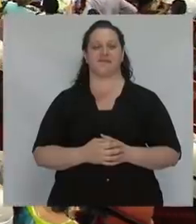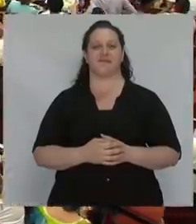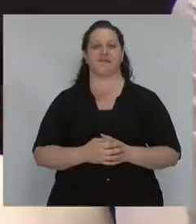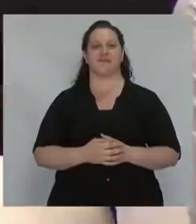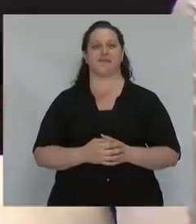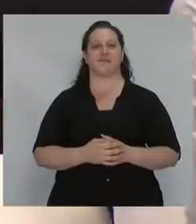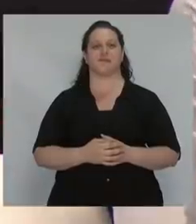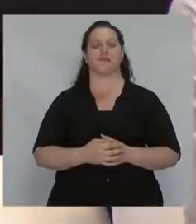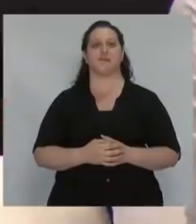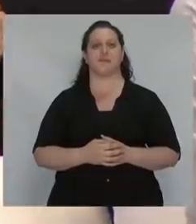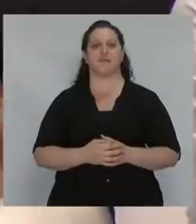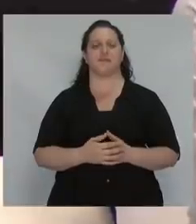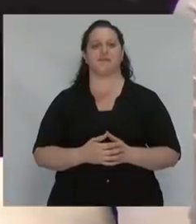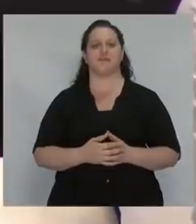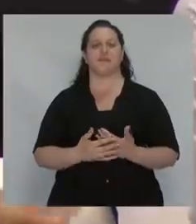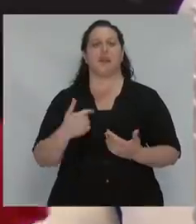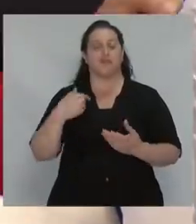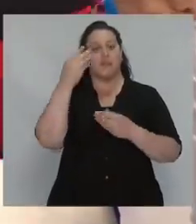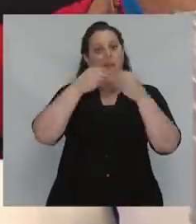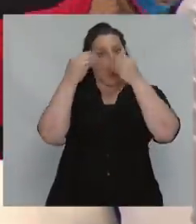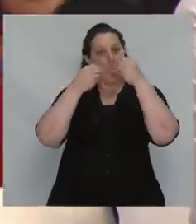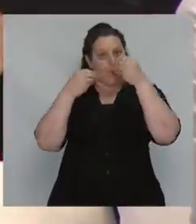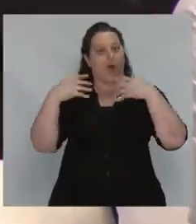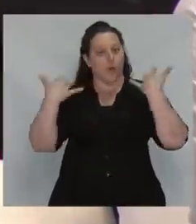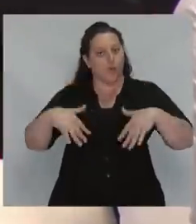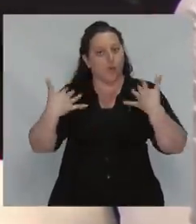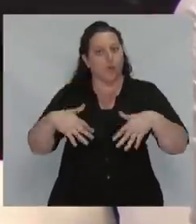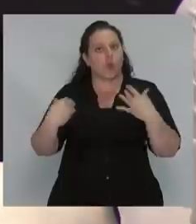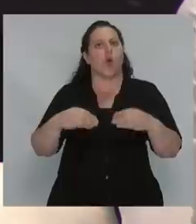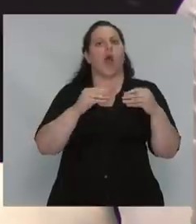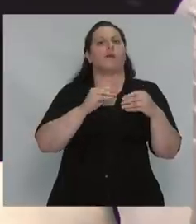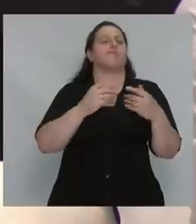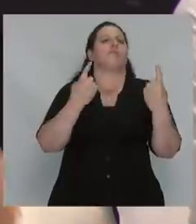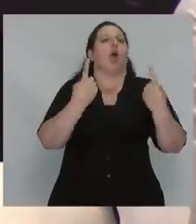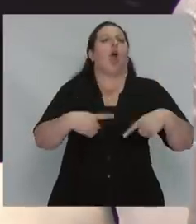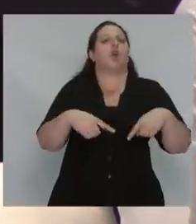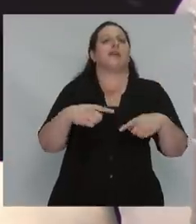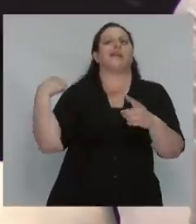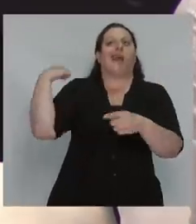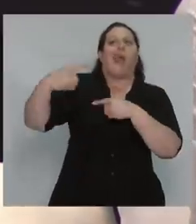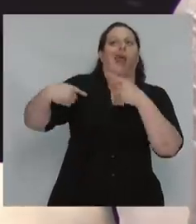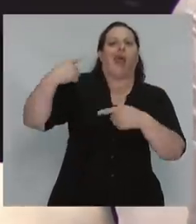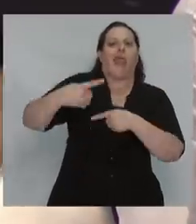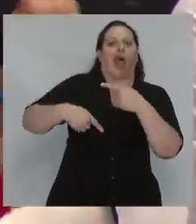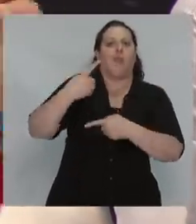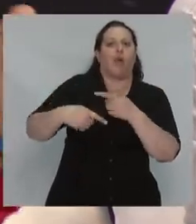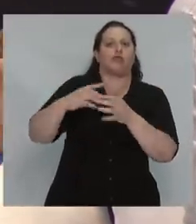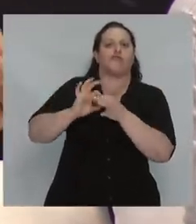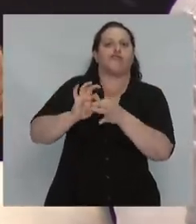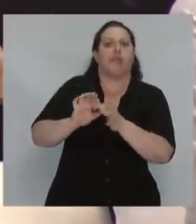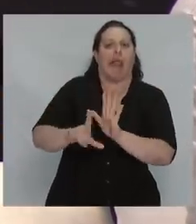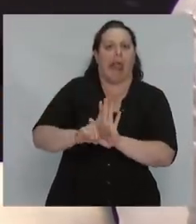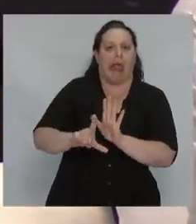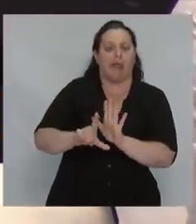Y hay un elemento que me preocupa profundamente. Todos los asuntos que heredamos de los estados tienen que ver con las leyes. Y ahora